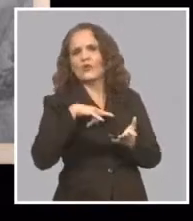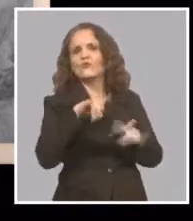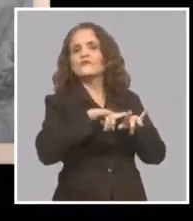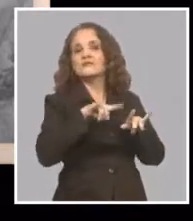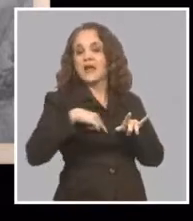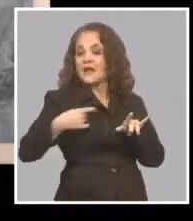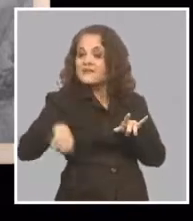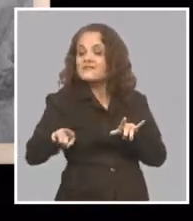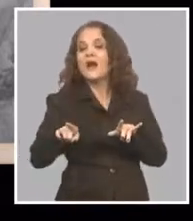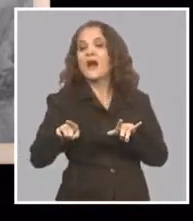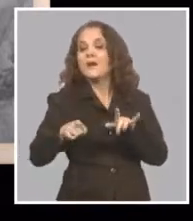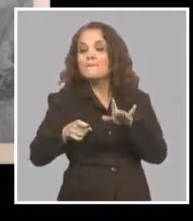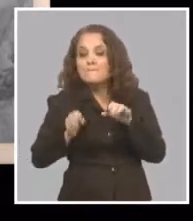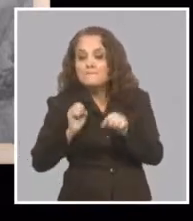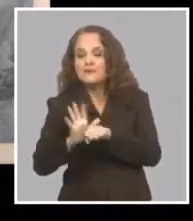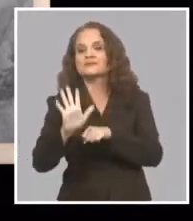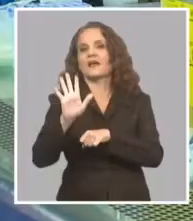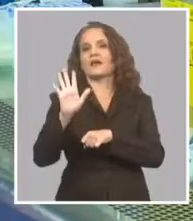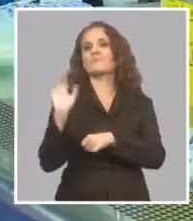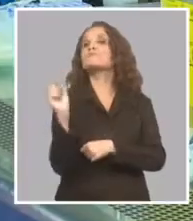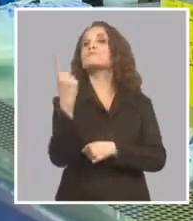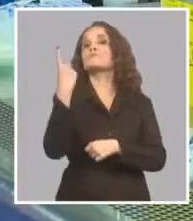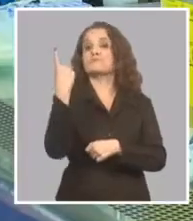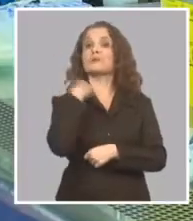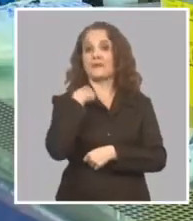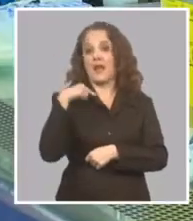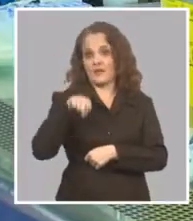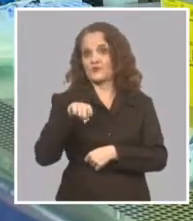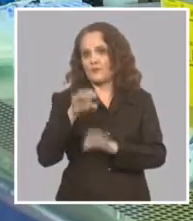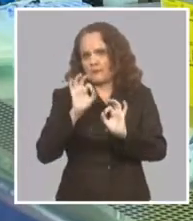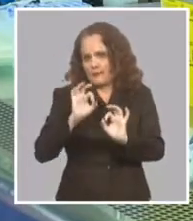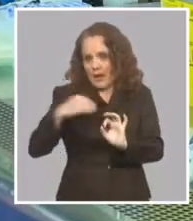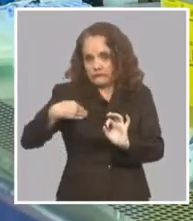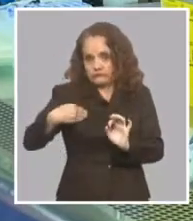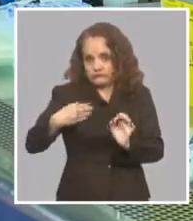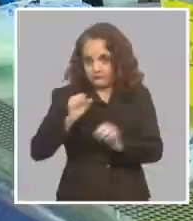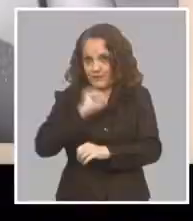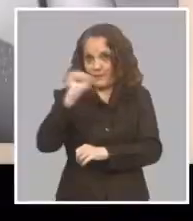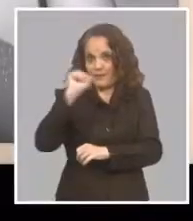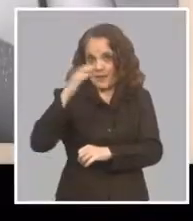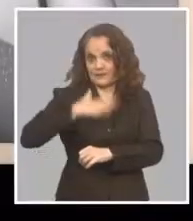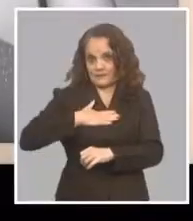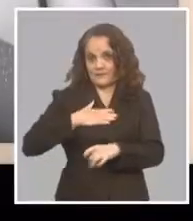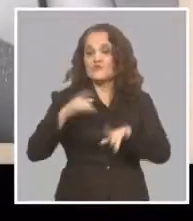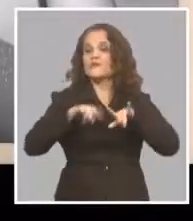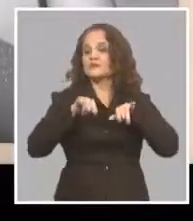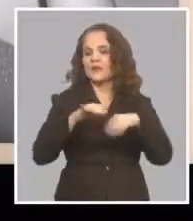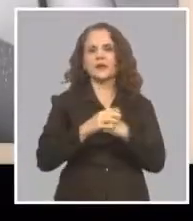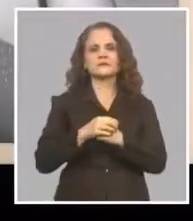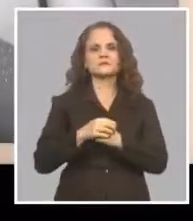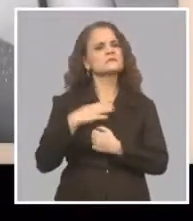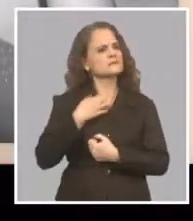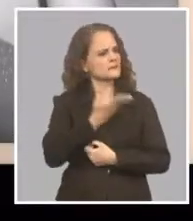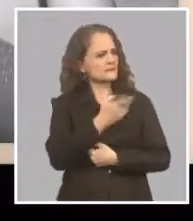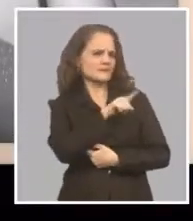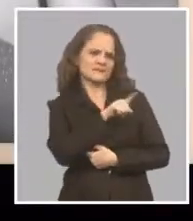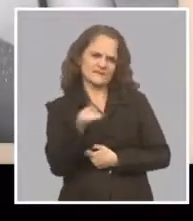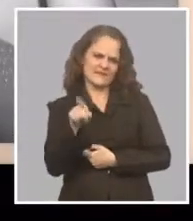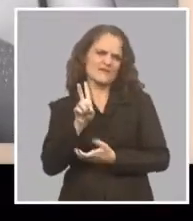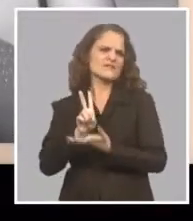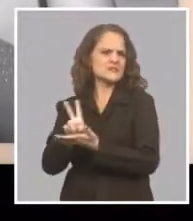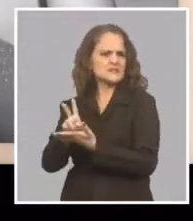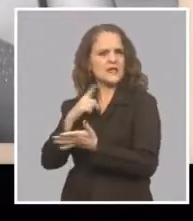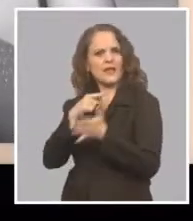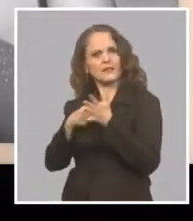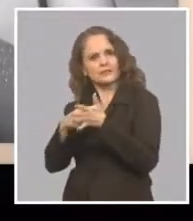Yo me enteré por azar de que ella iba a empezar microbiología Y me pidieron que la visitara para que le diera algunos consejos Y demás,